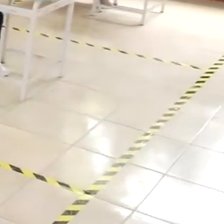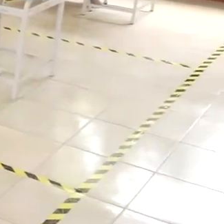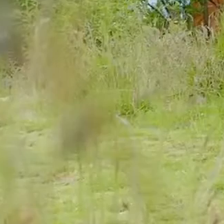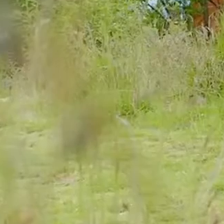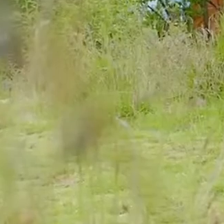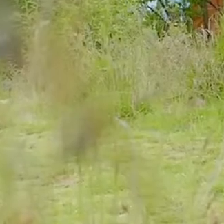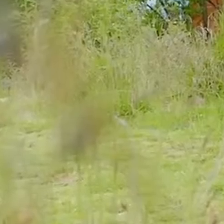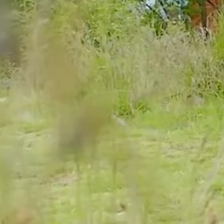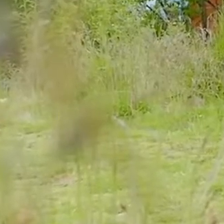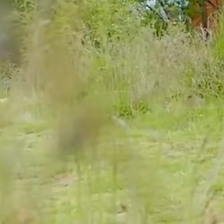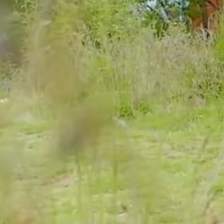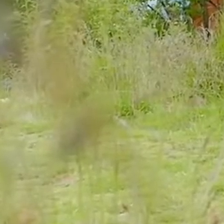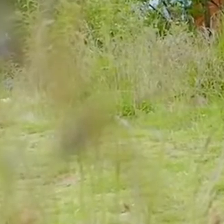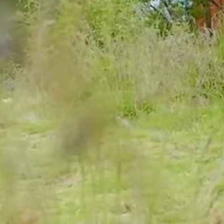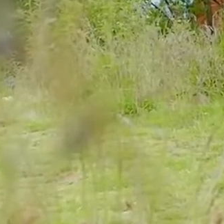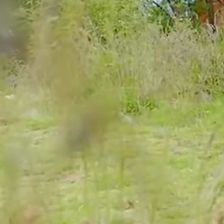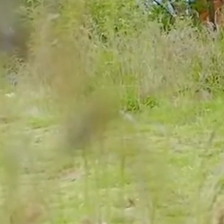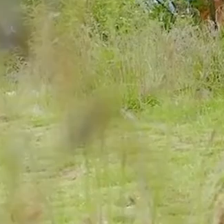metro.